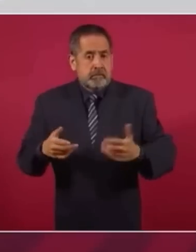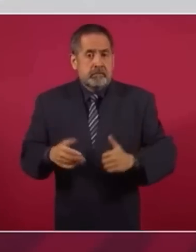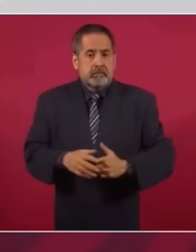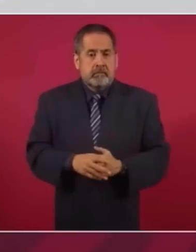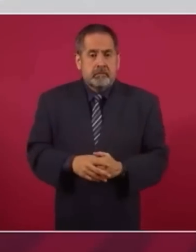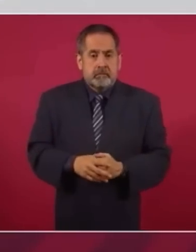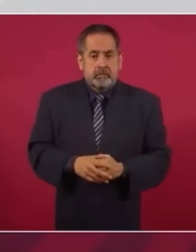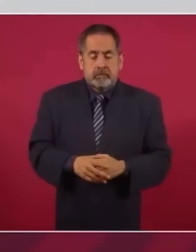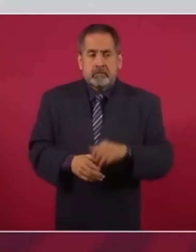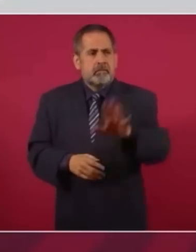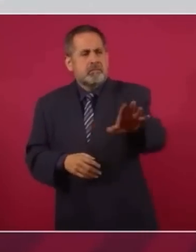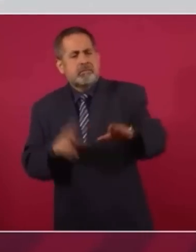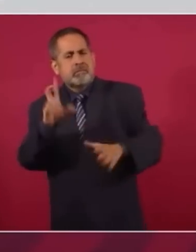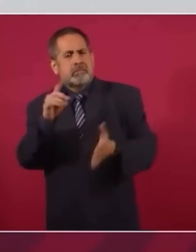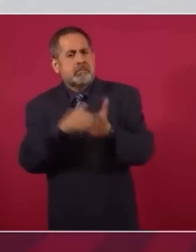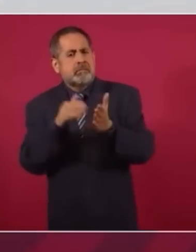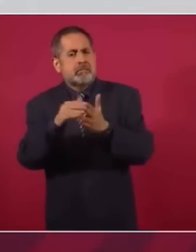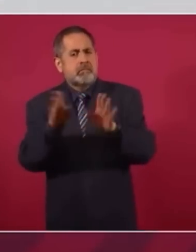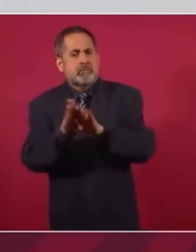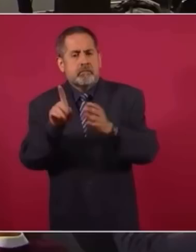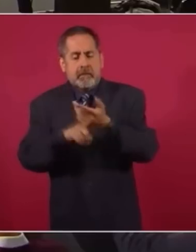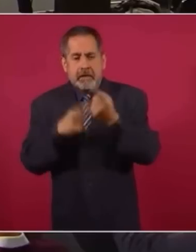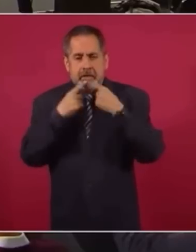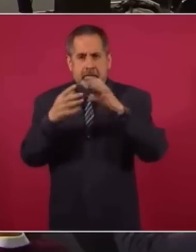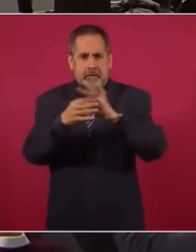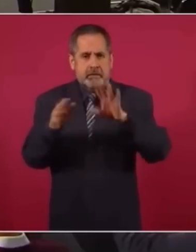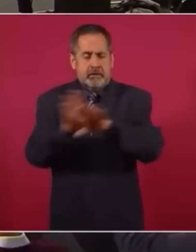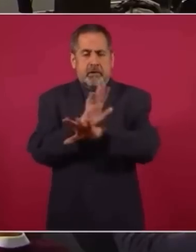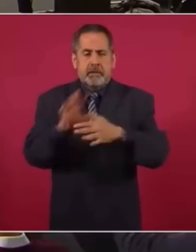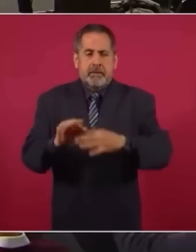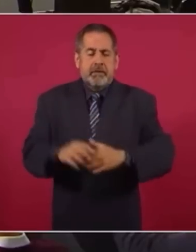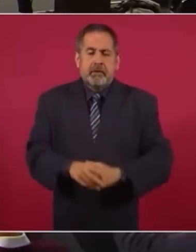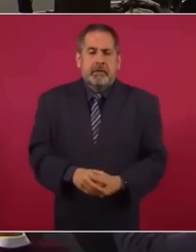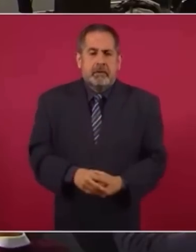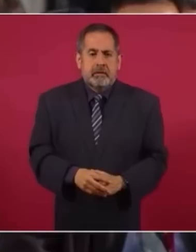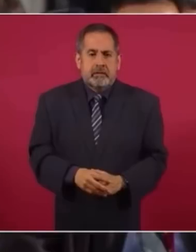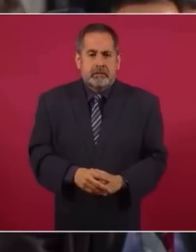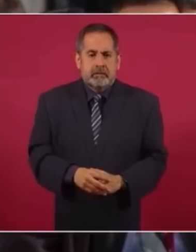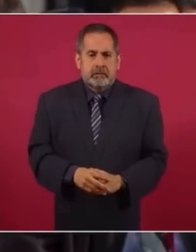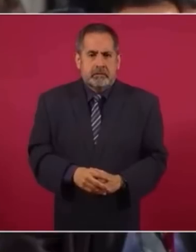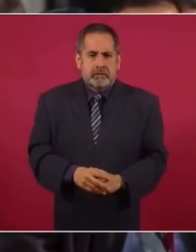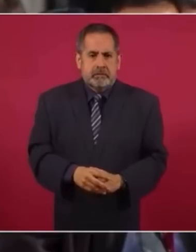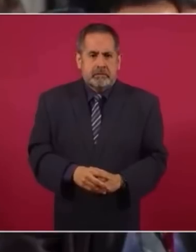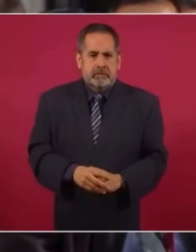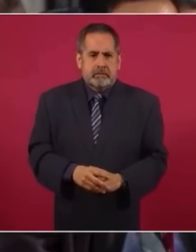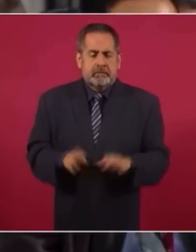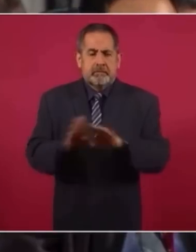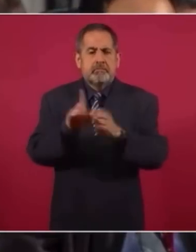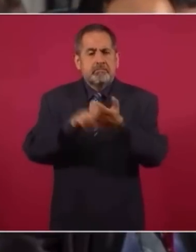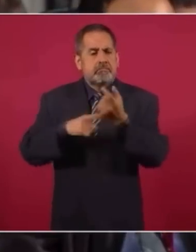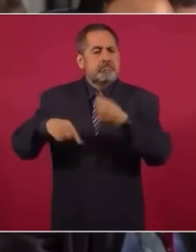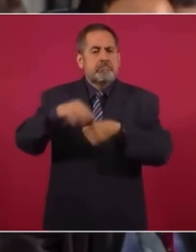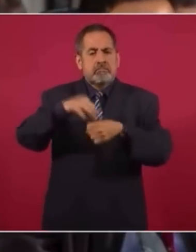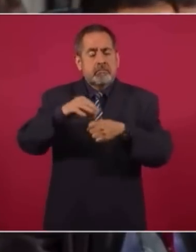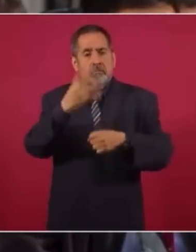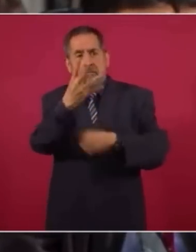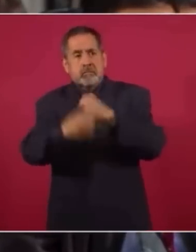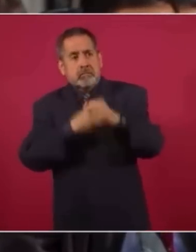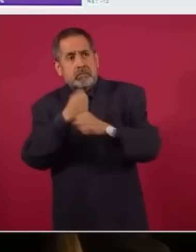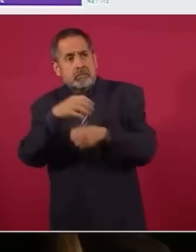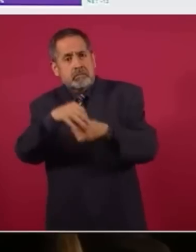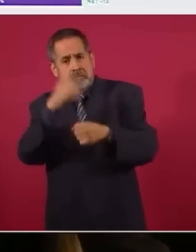No, pero 30 millones de mexicanos esperaban que usted tuviera soluciones, por eso votaron por usted. Sí, no, no. Ya lleva cuatro años.